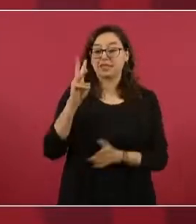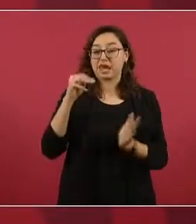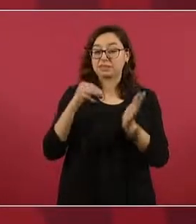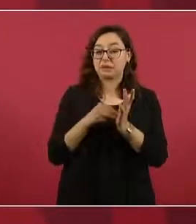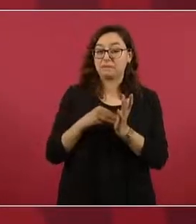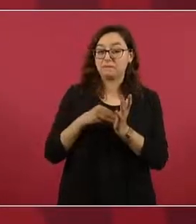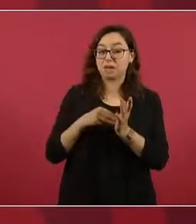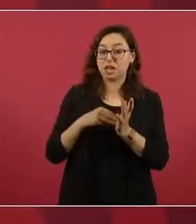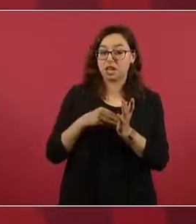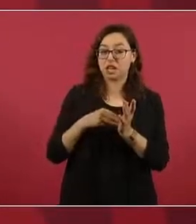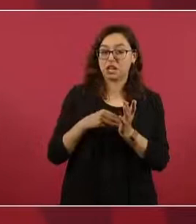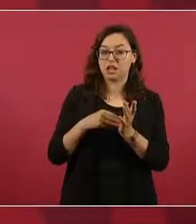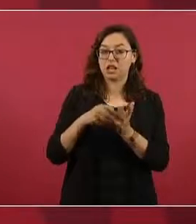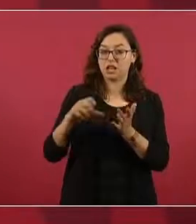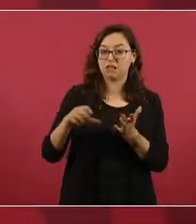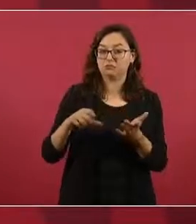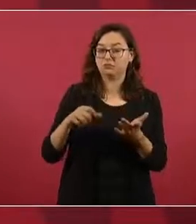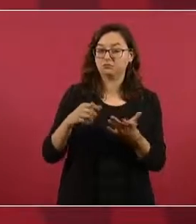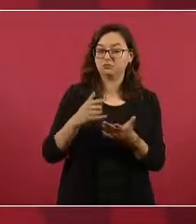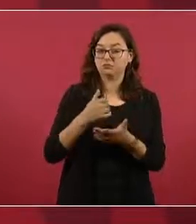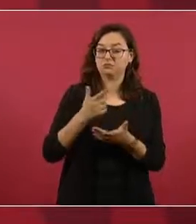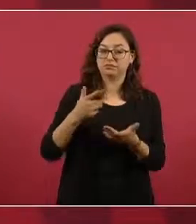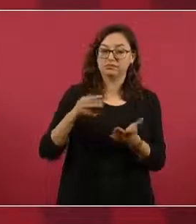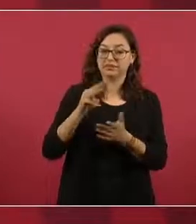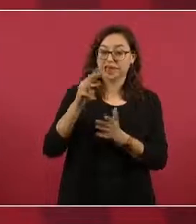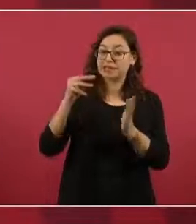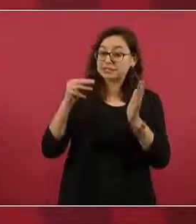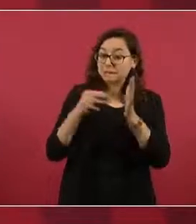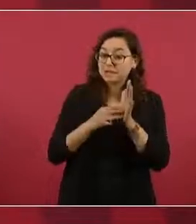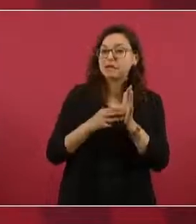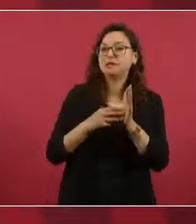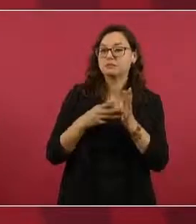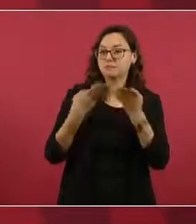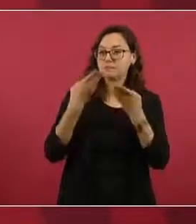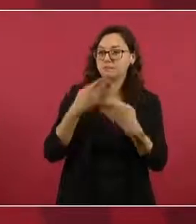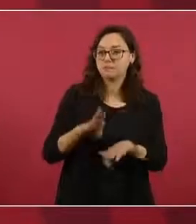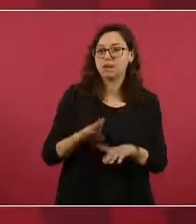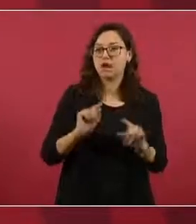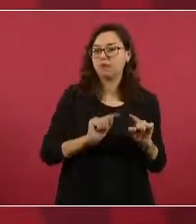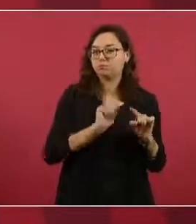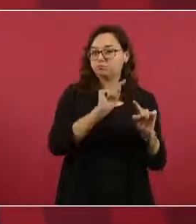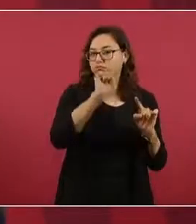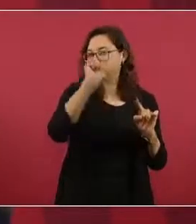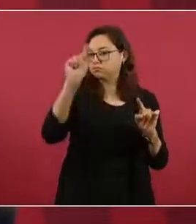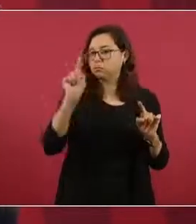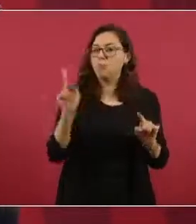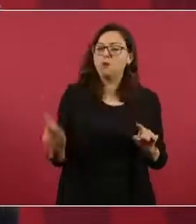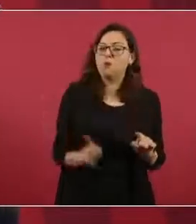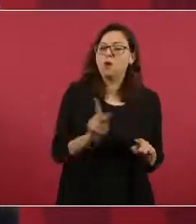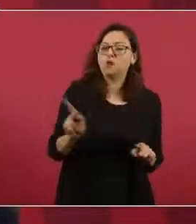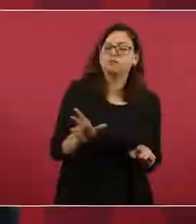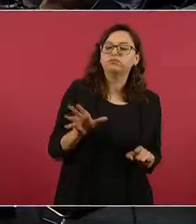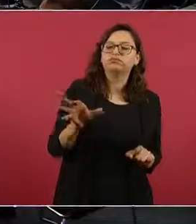sucursales hasta en los pueblos más apartados para que la gente pueda